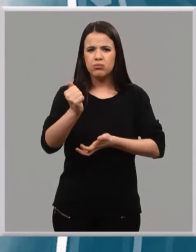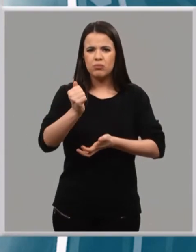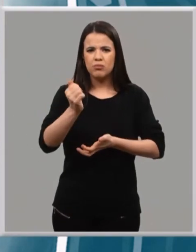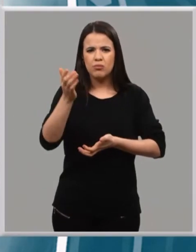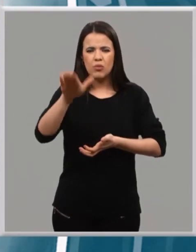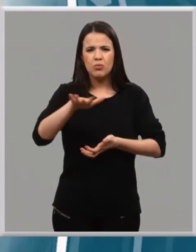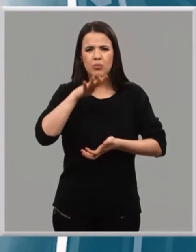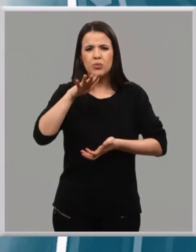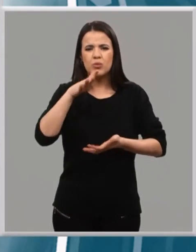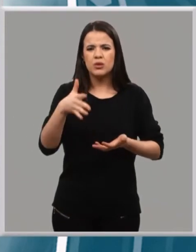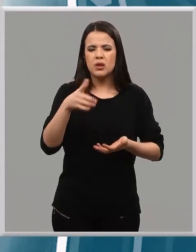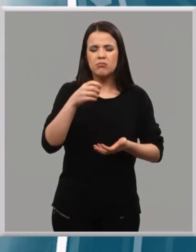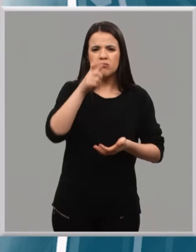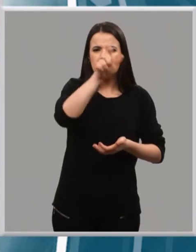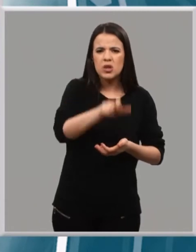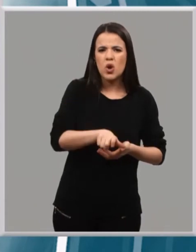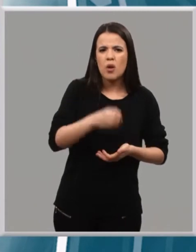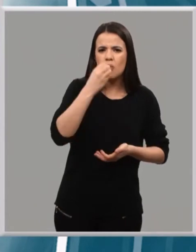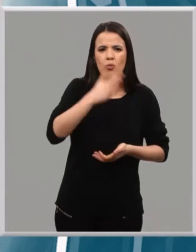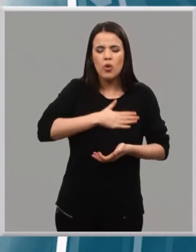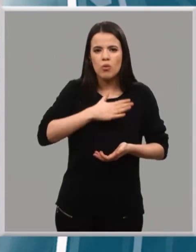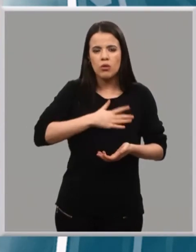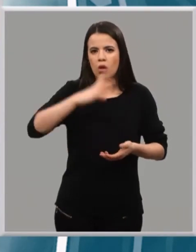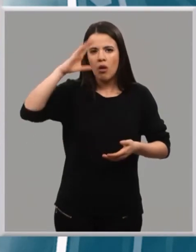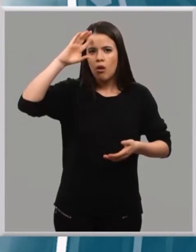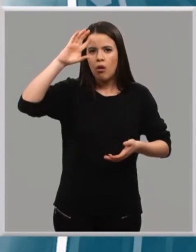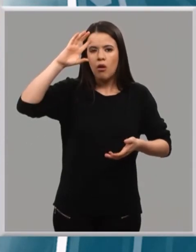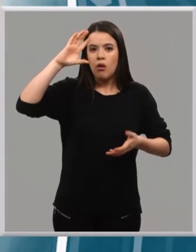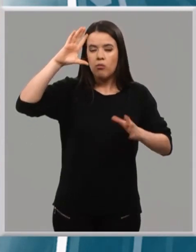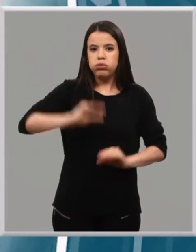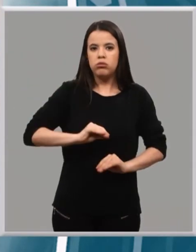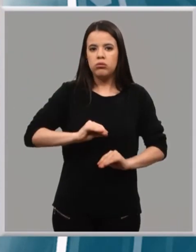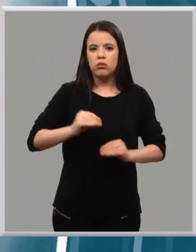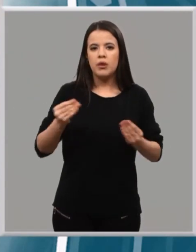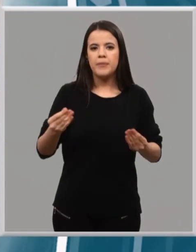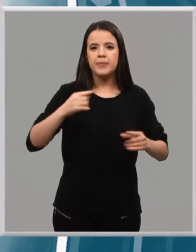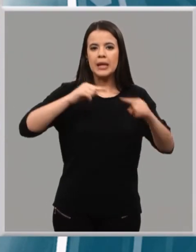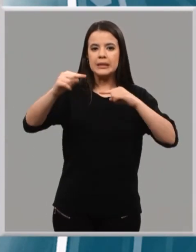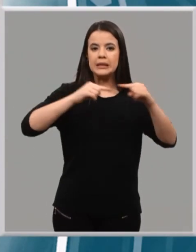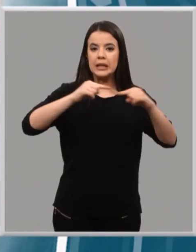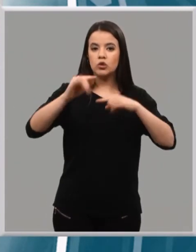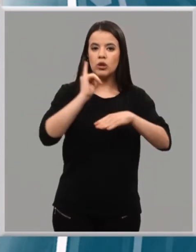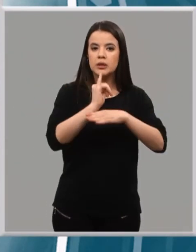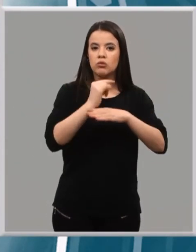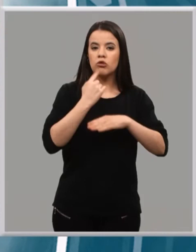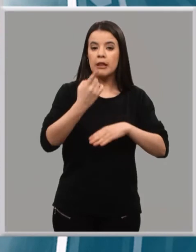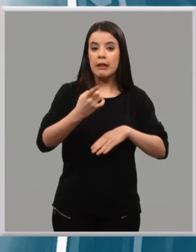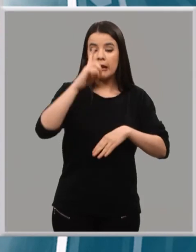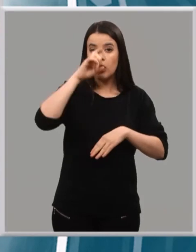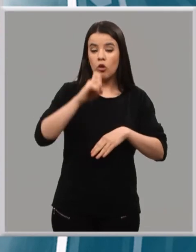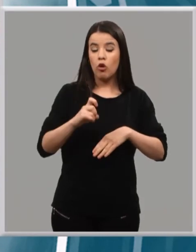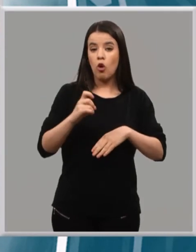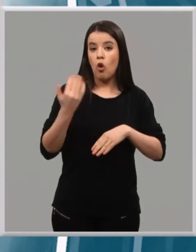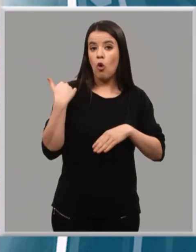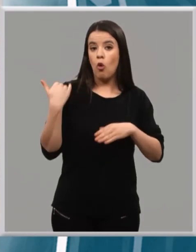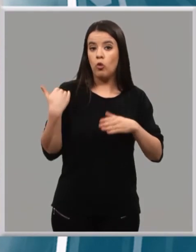te extraña y te deja muy impactada, muy impresionada. El director del Lullar, quien ha recordado que la última vez que Pedro José visitó